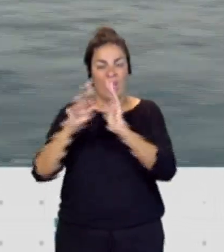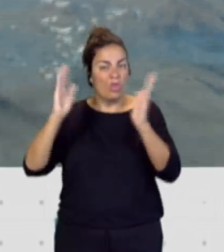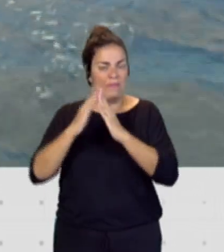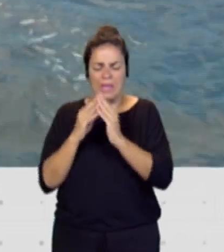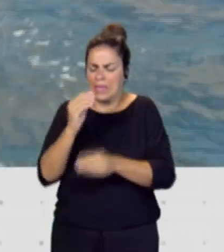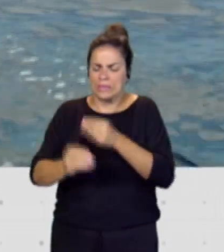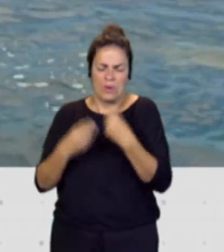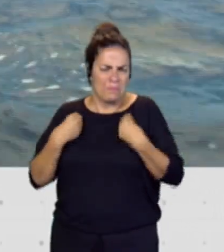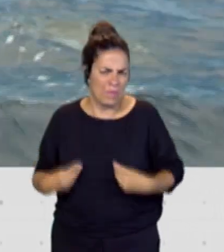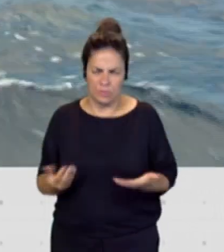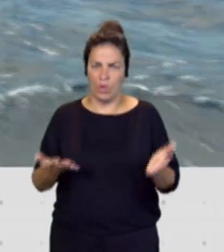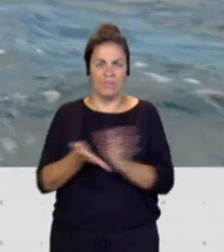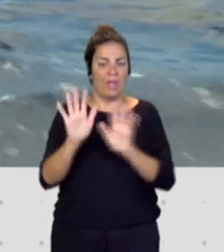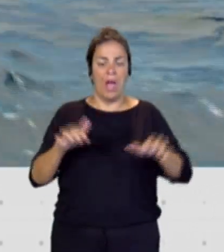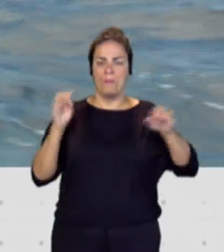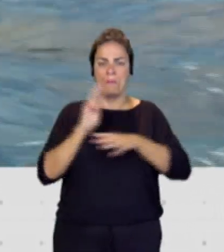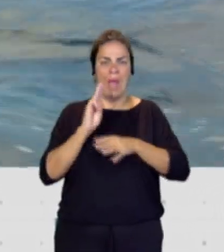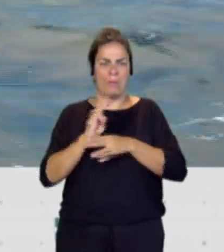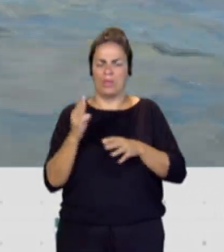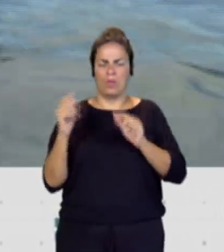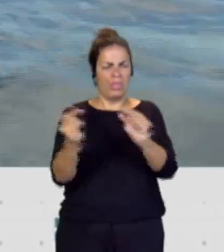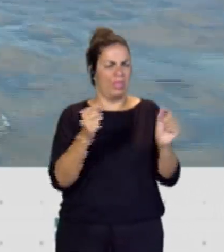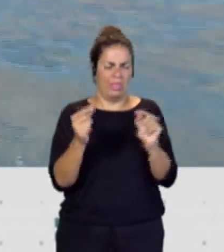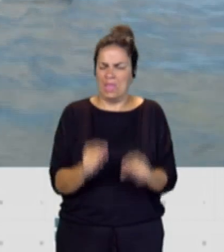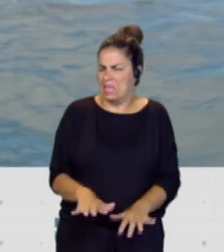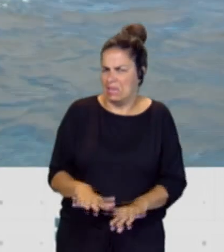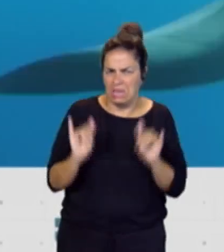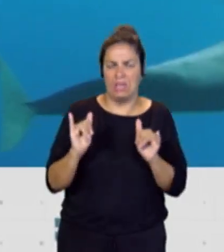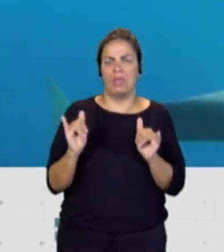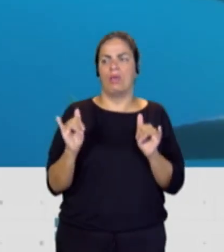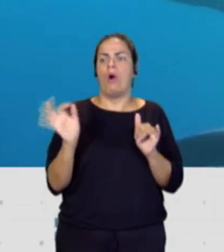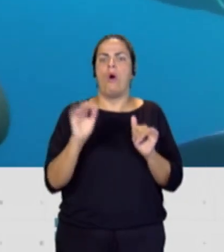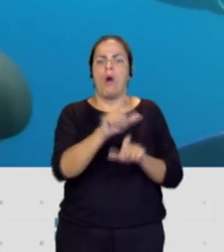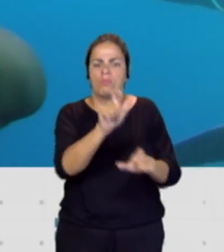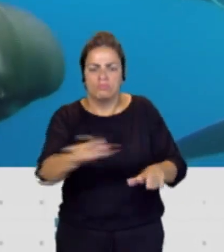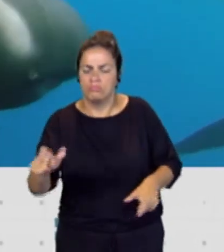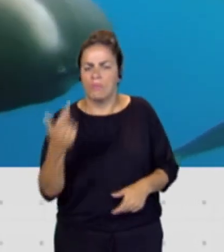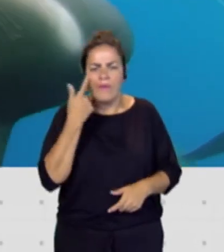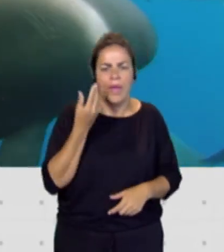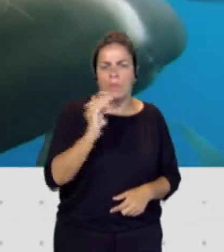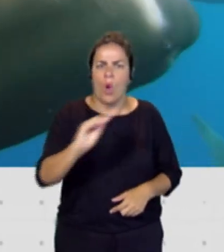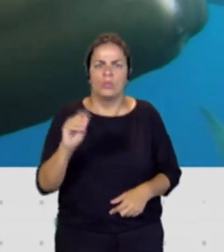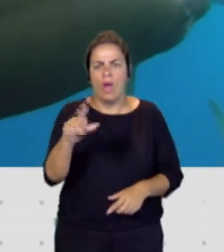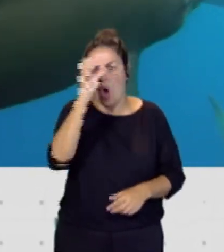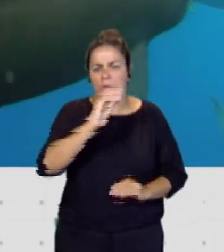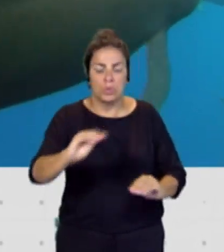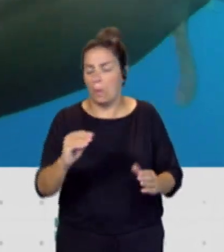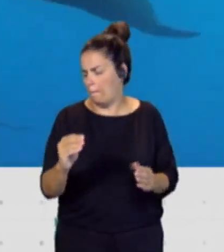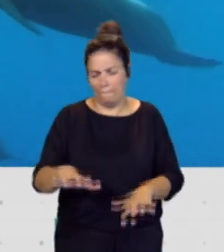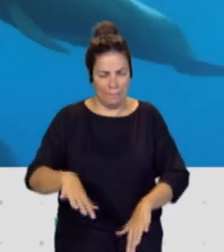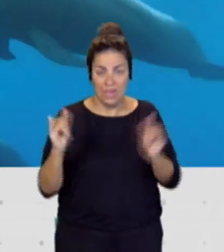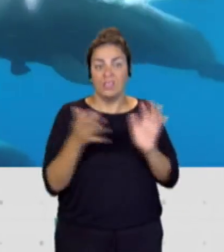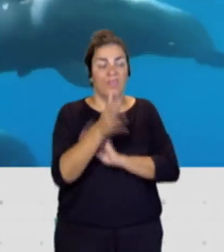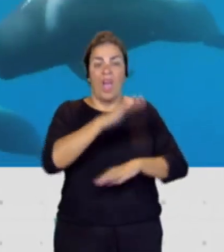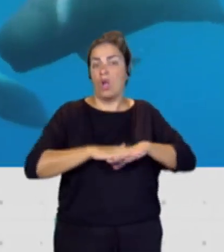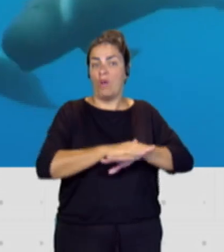sin debate en el parlamento sin debate social y por lo tanto es la manera que tiene este gobierno de legislar